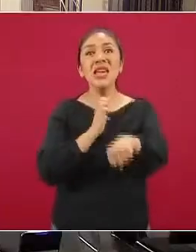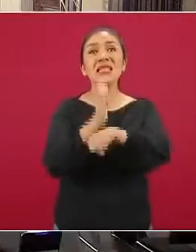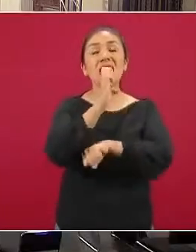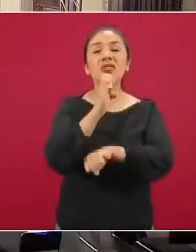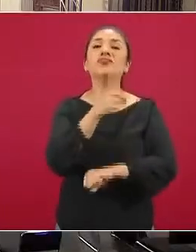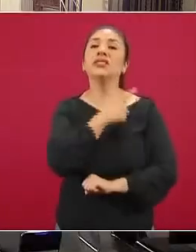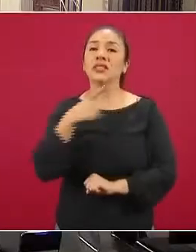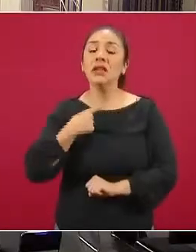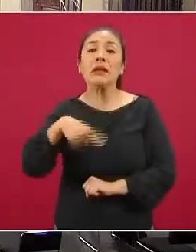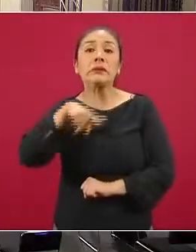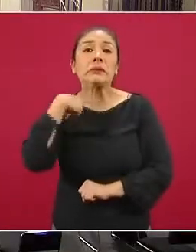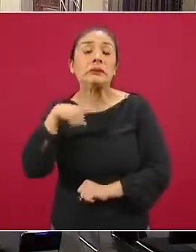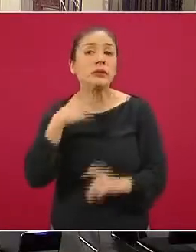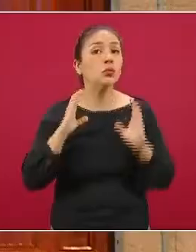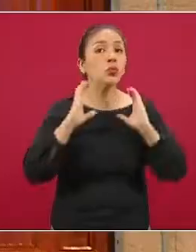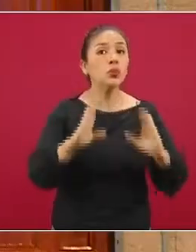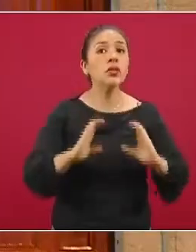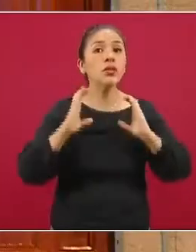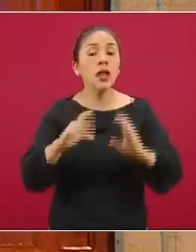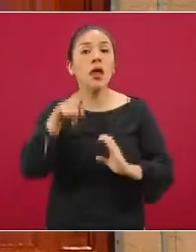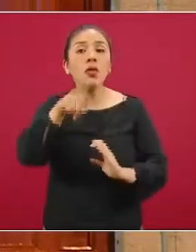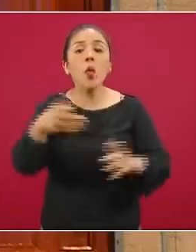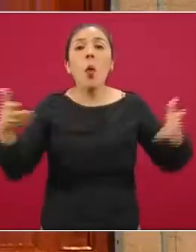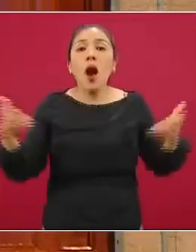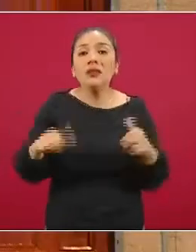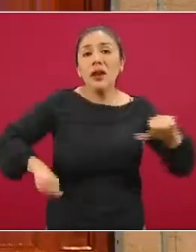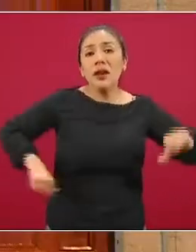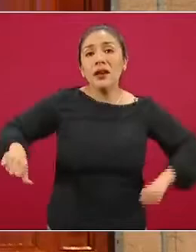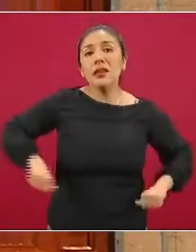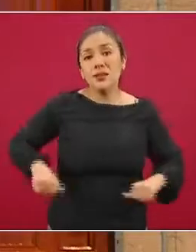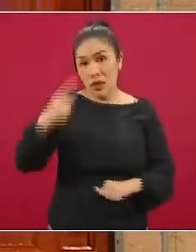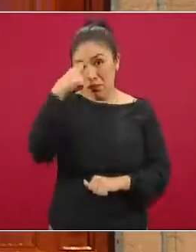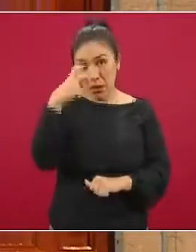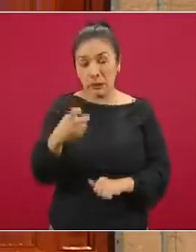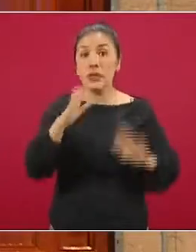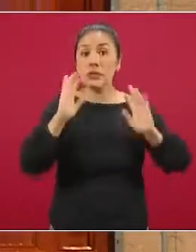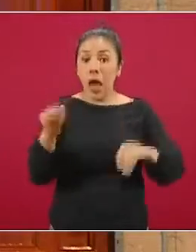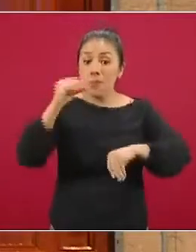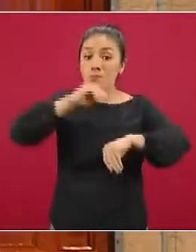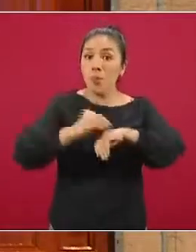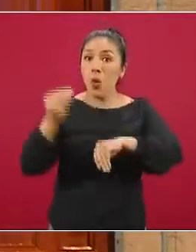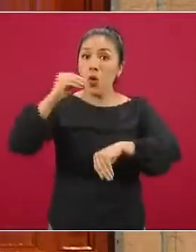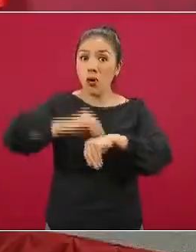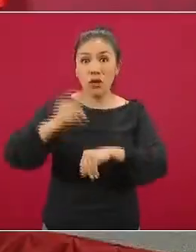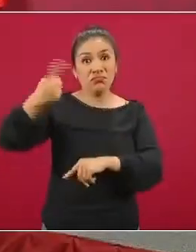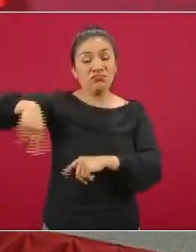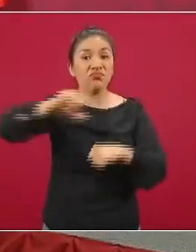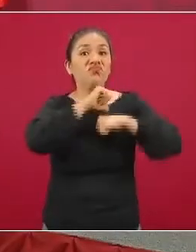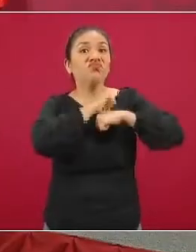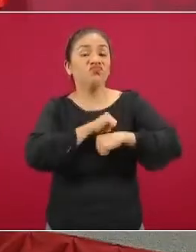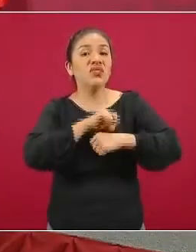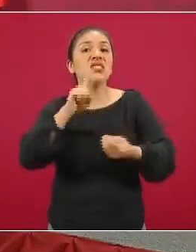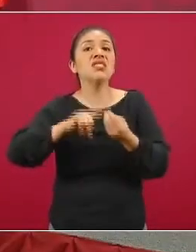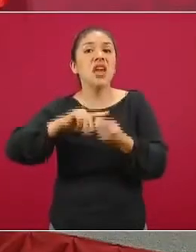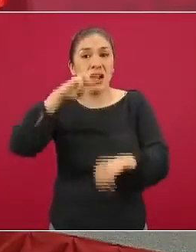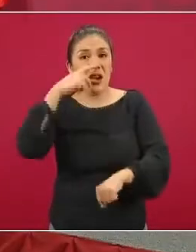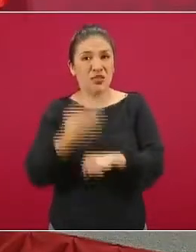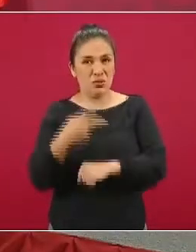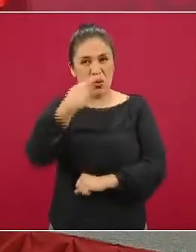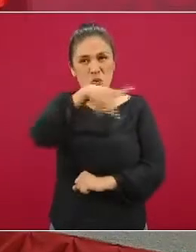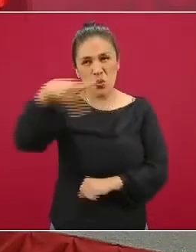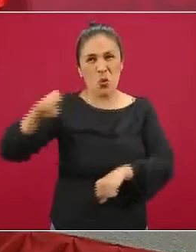estén muy al pendiente de las acciones que ya han estado implementando sus autoridades sanitarias locales.